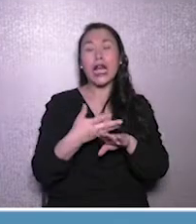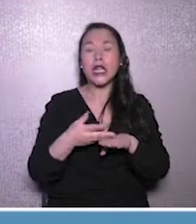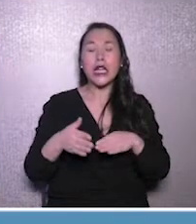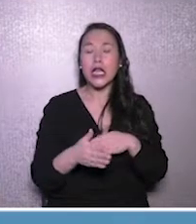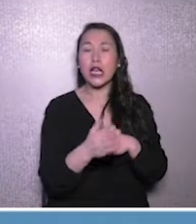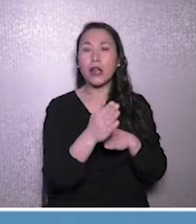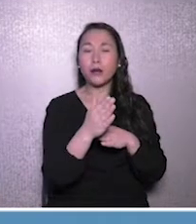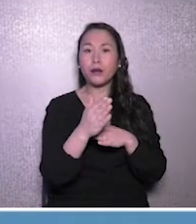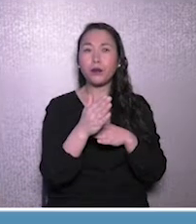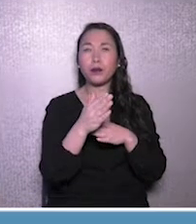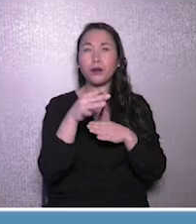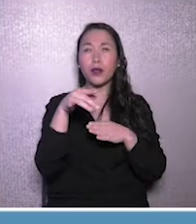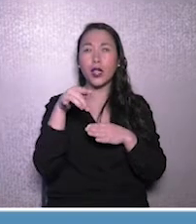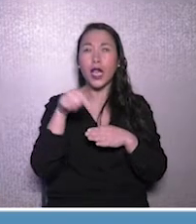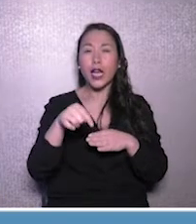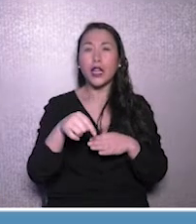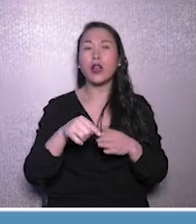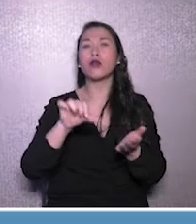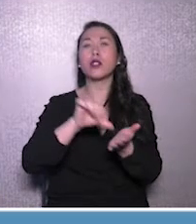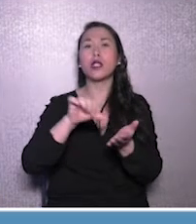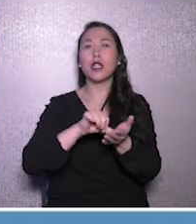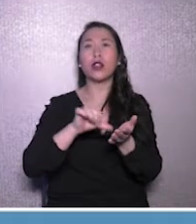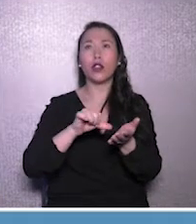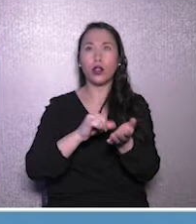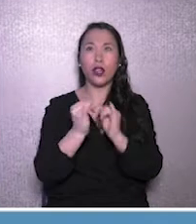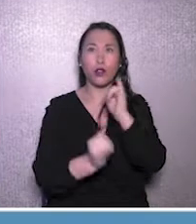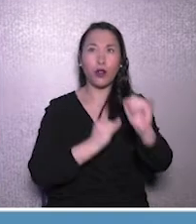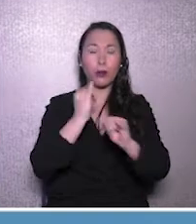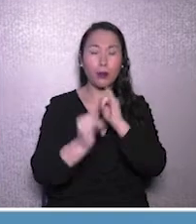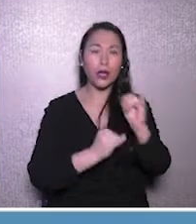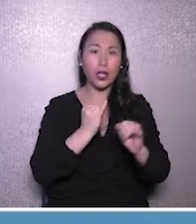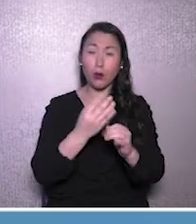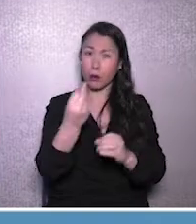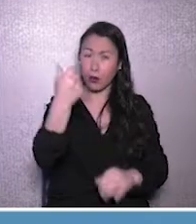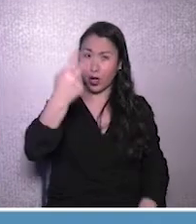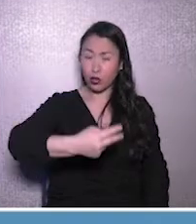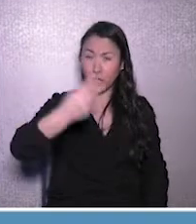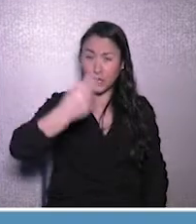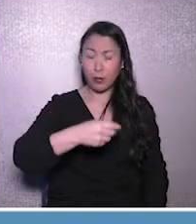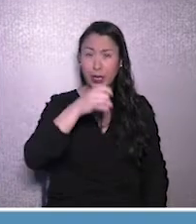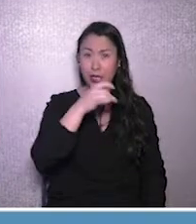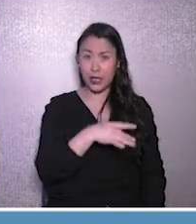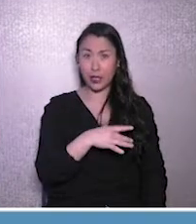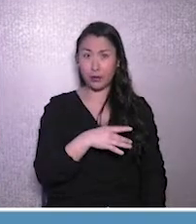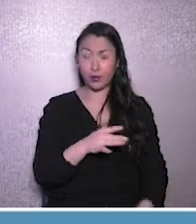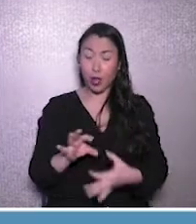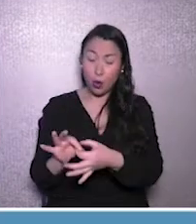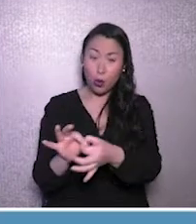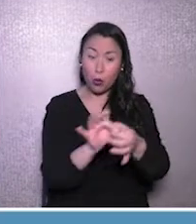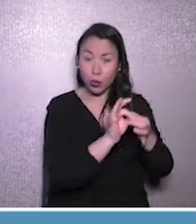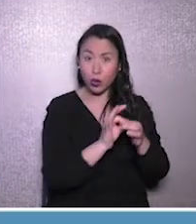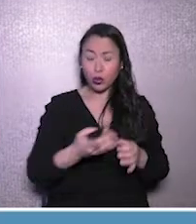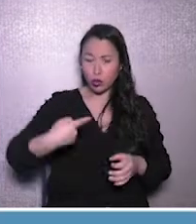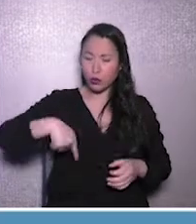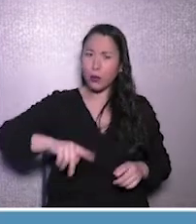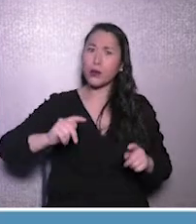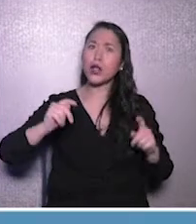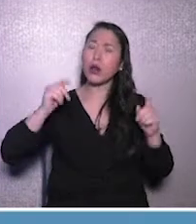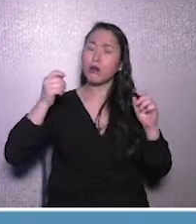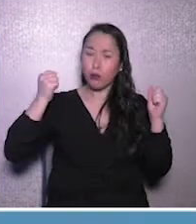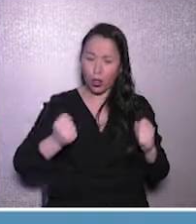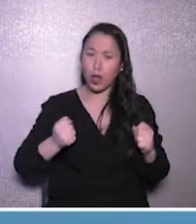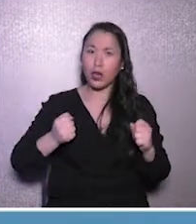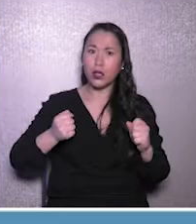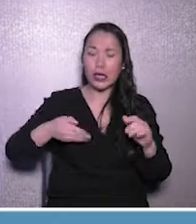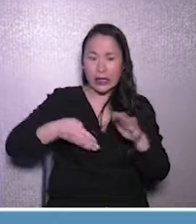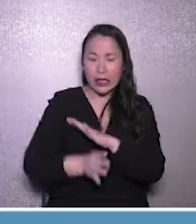Este, si ustedes lo ven, el Centro de Informática, Medio y Telemedicina, es una buena noticia para Chile. Junto a este, tenemos que ser capaces de desarrollar